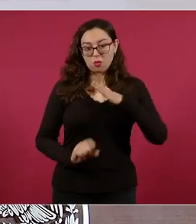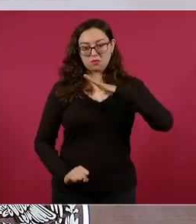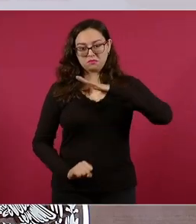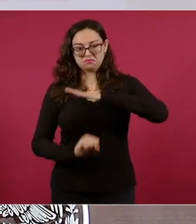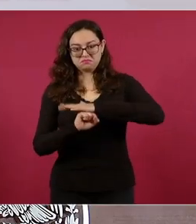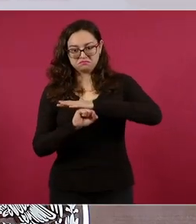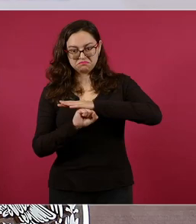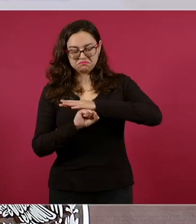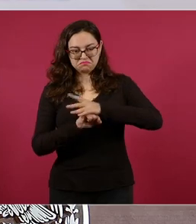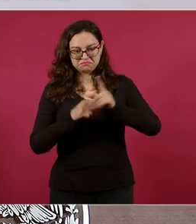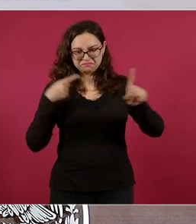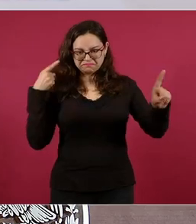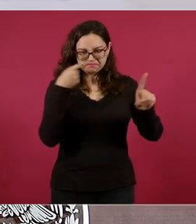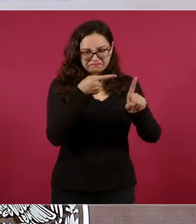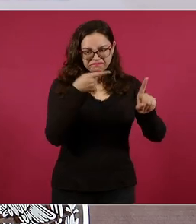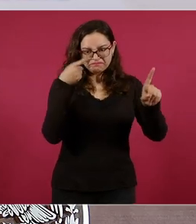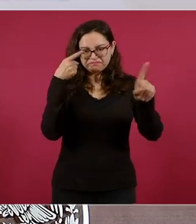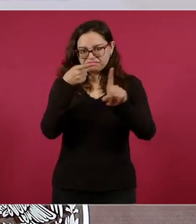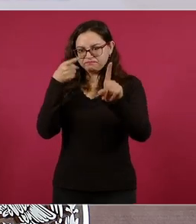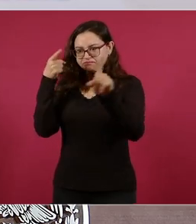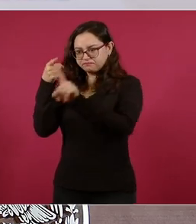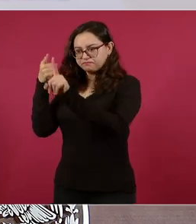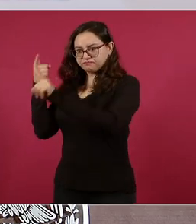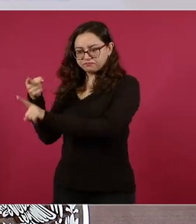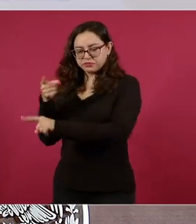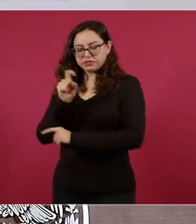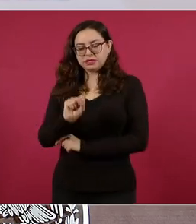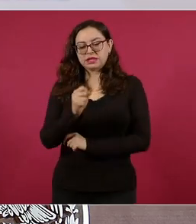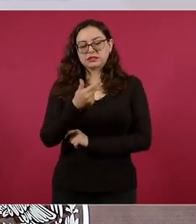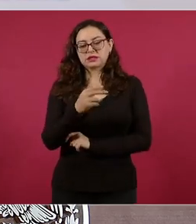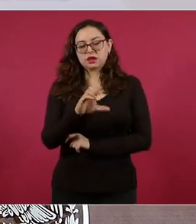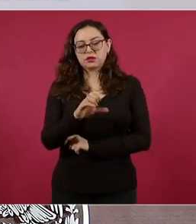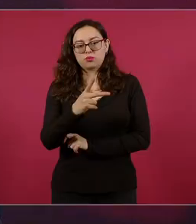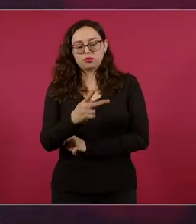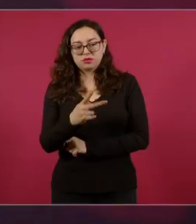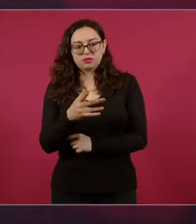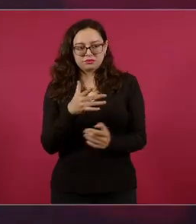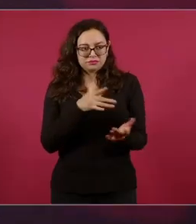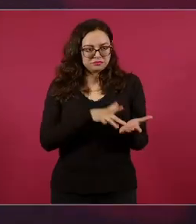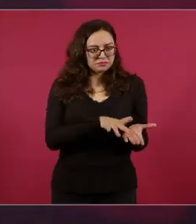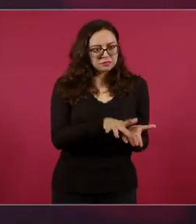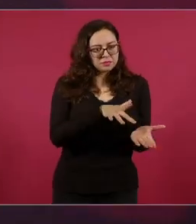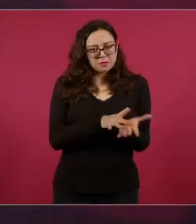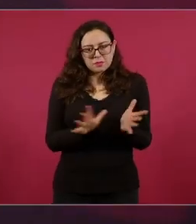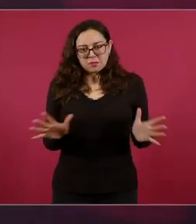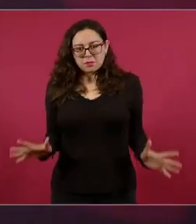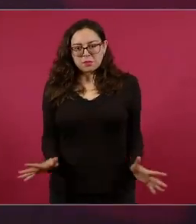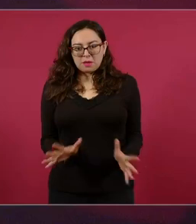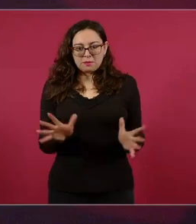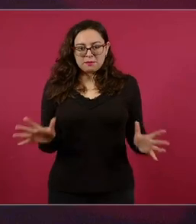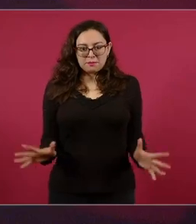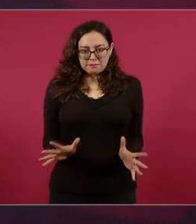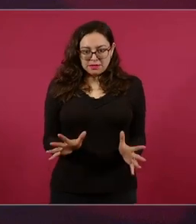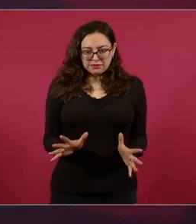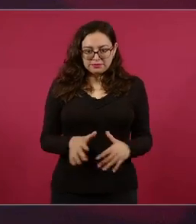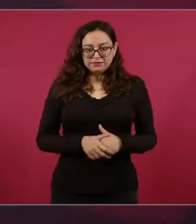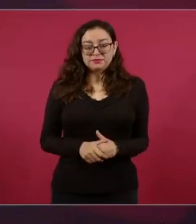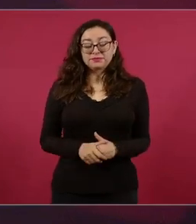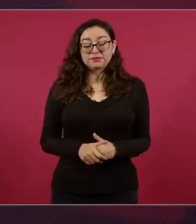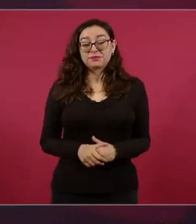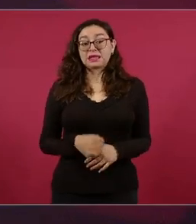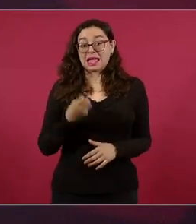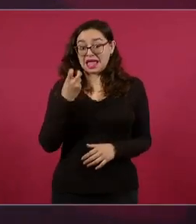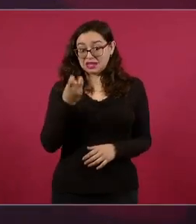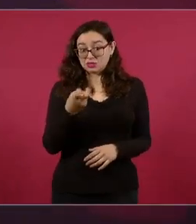estado promoviendo. La Secretaría de Hacienda es importante en los cuatro